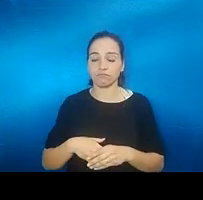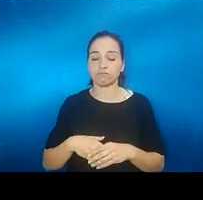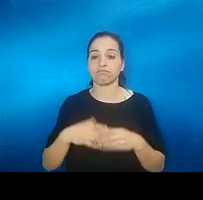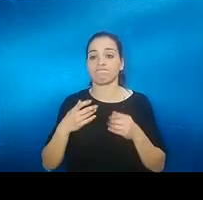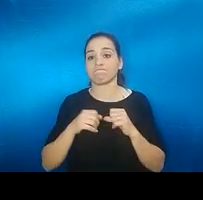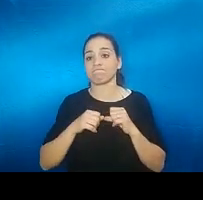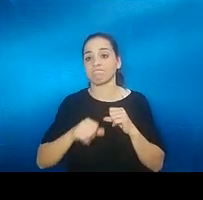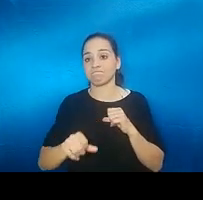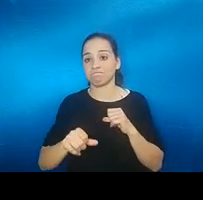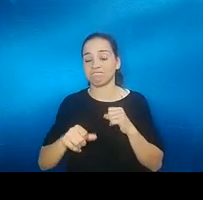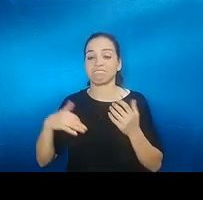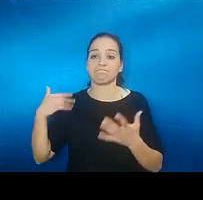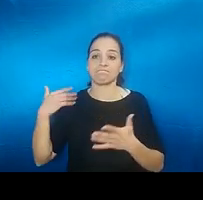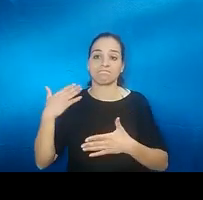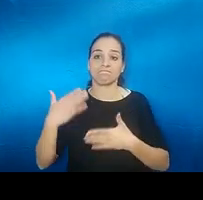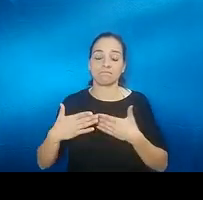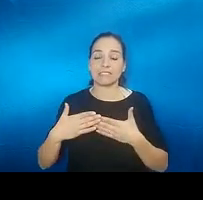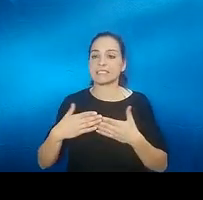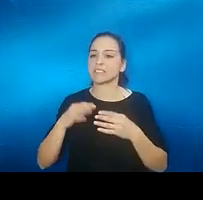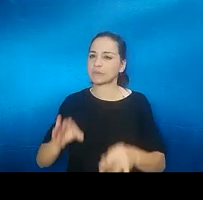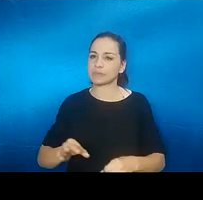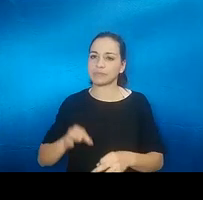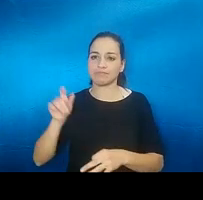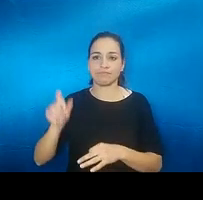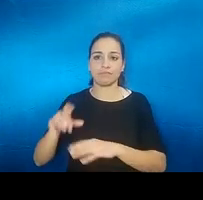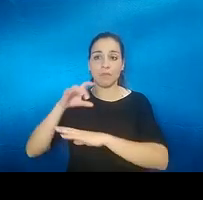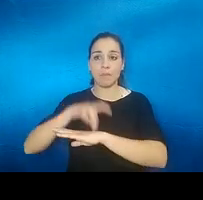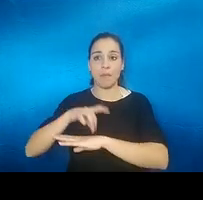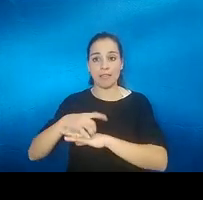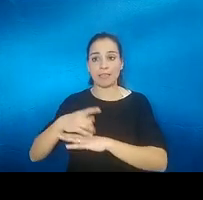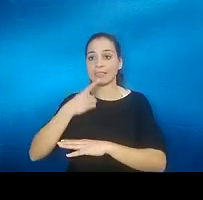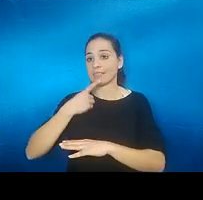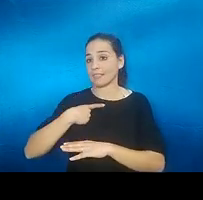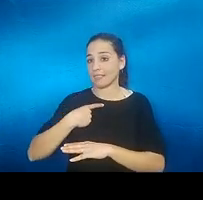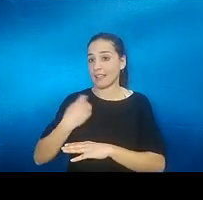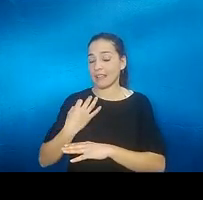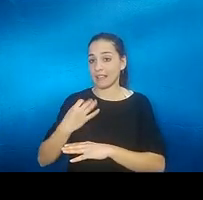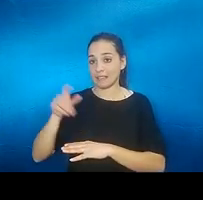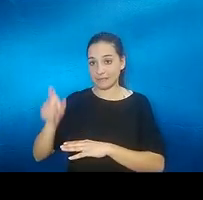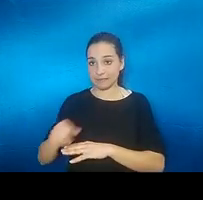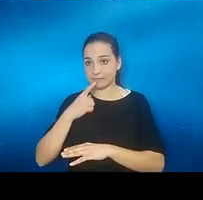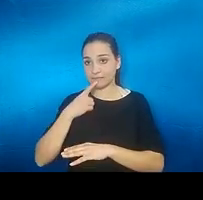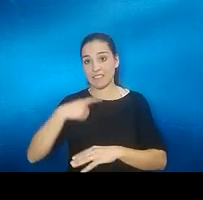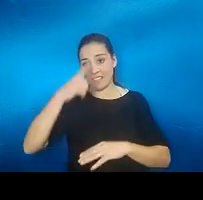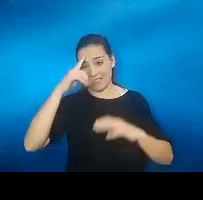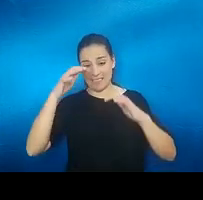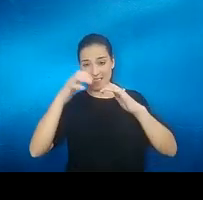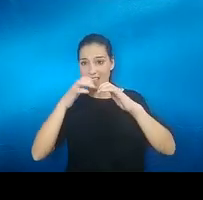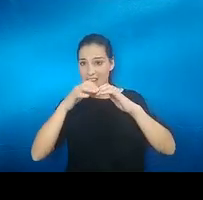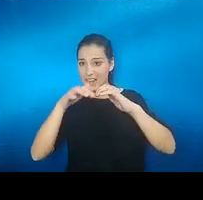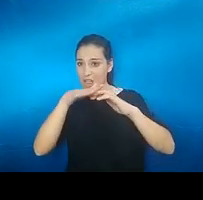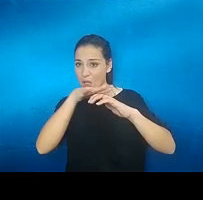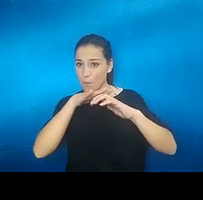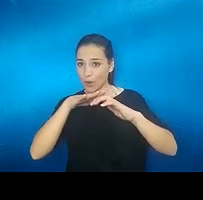a mí siempre se me ha dicho que los médicos me dicho que la parte del cerebro correspondiente al